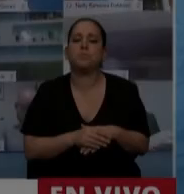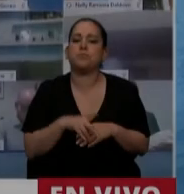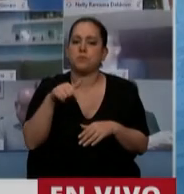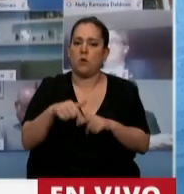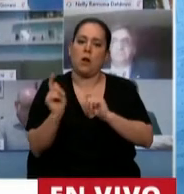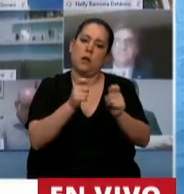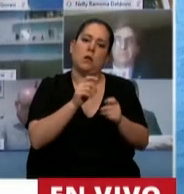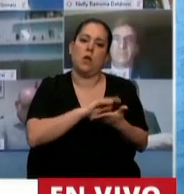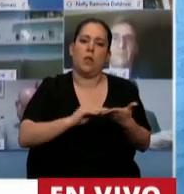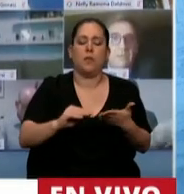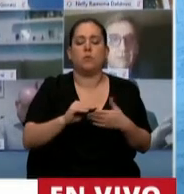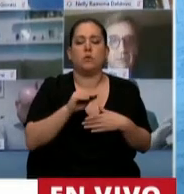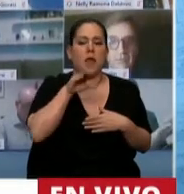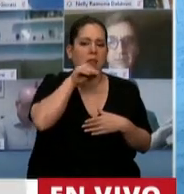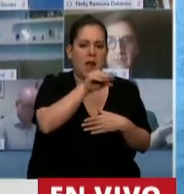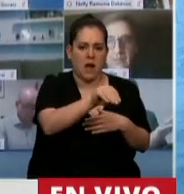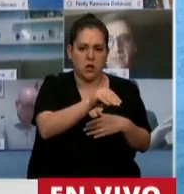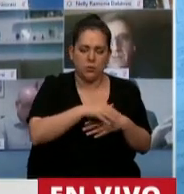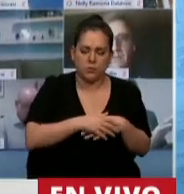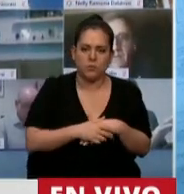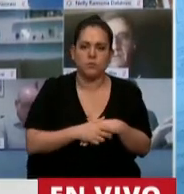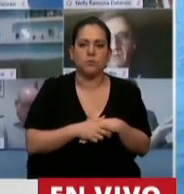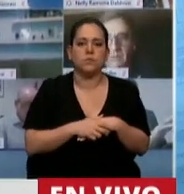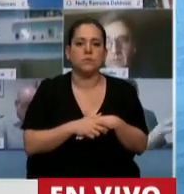Ahora sí tiene la palabra el diputado Nicolás del Caño.